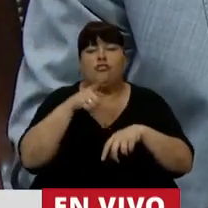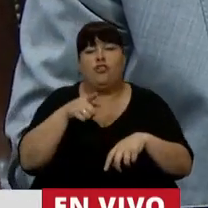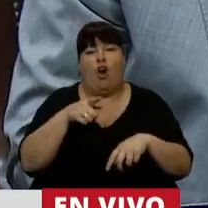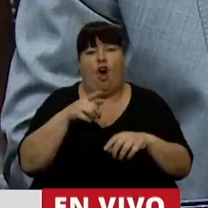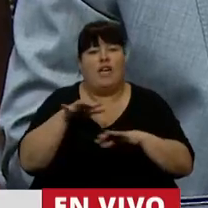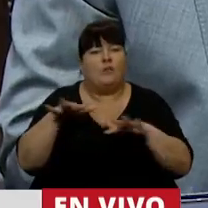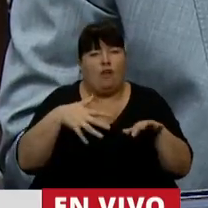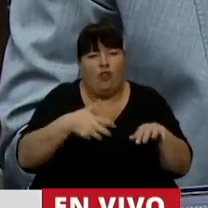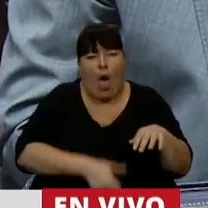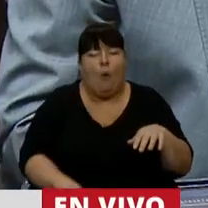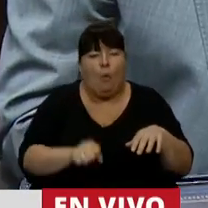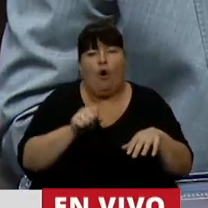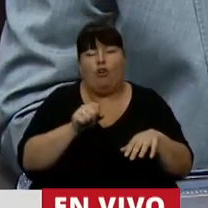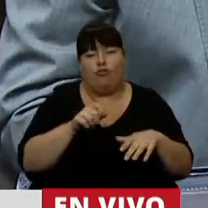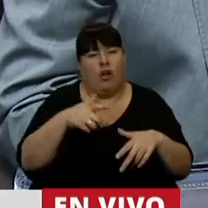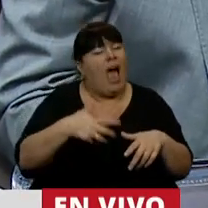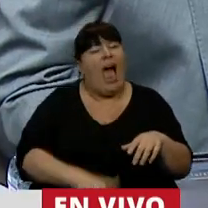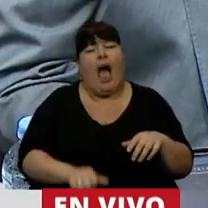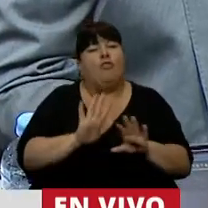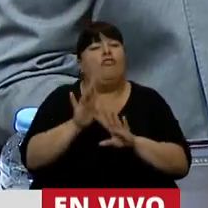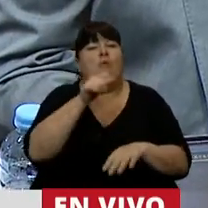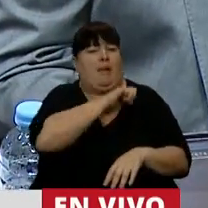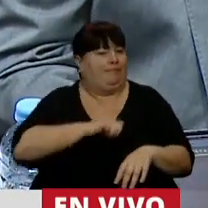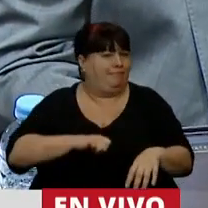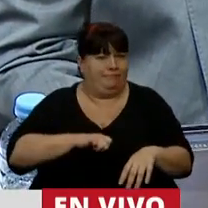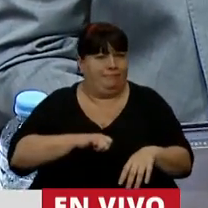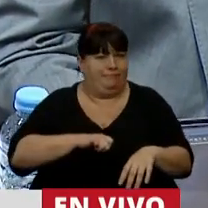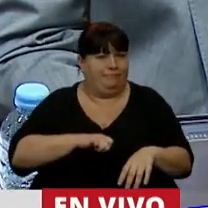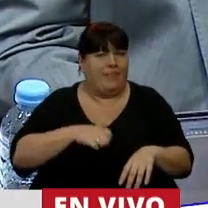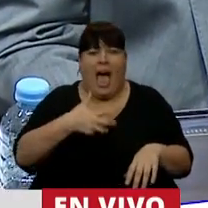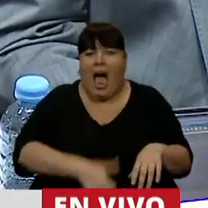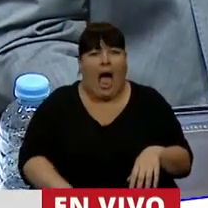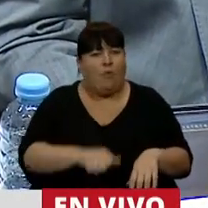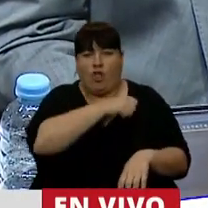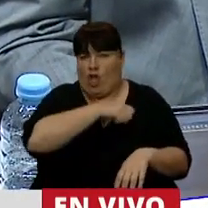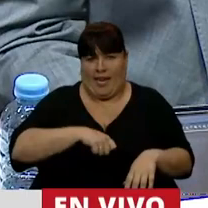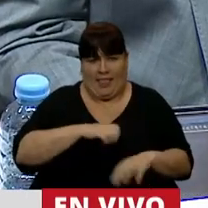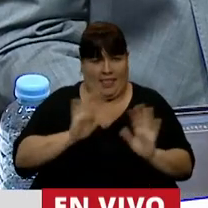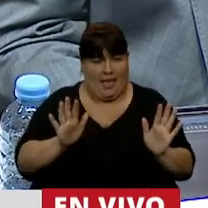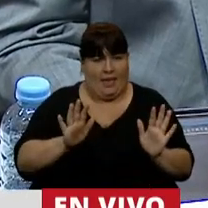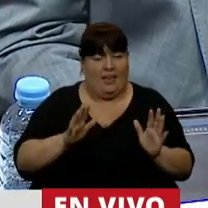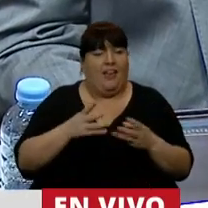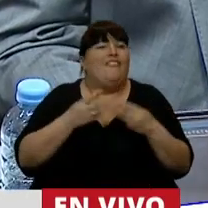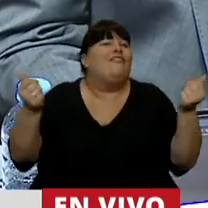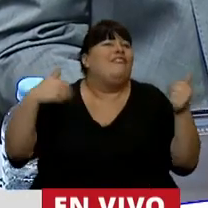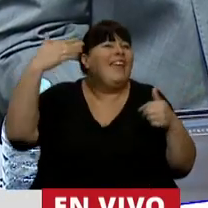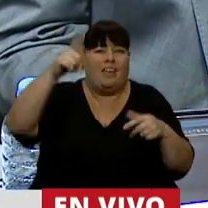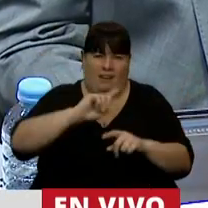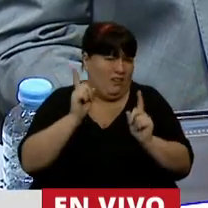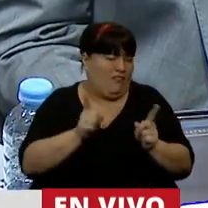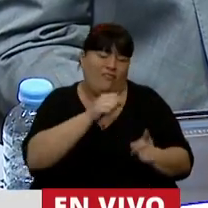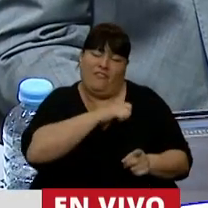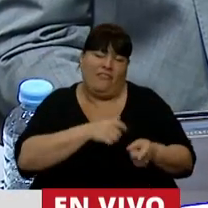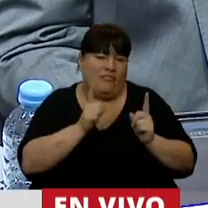esta situación, que el aborto es una herida. El aborto es una herida que no sana con el tiempo.